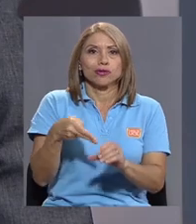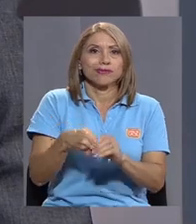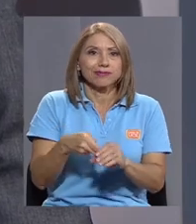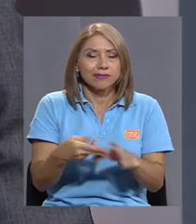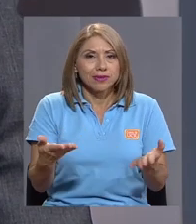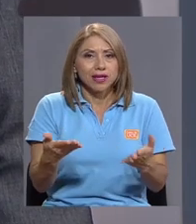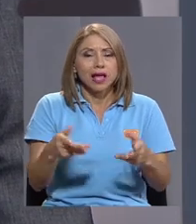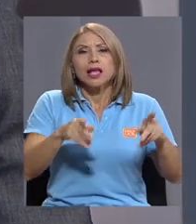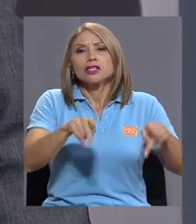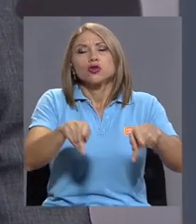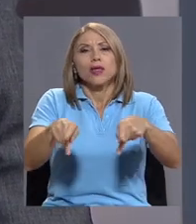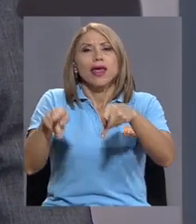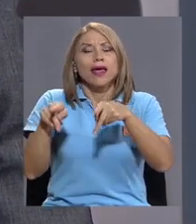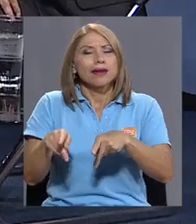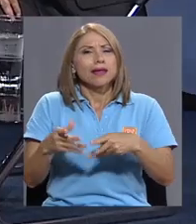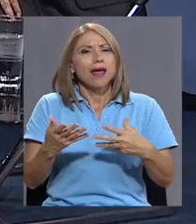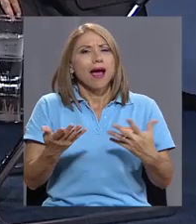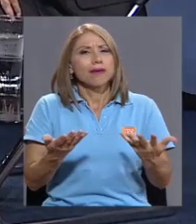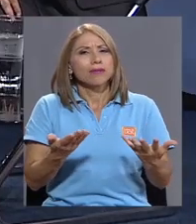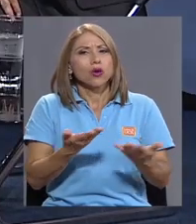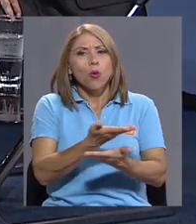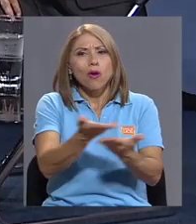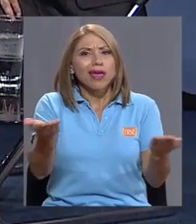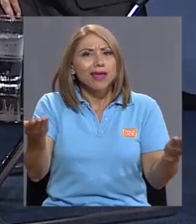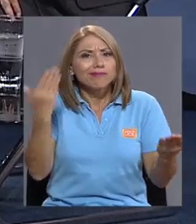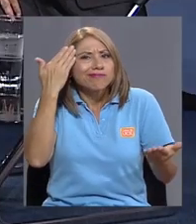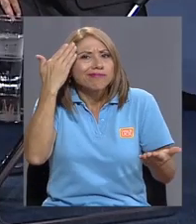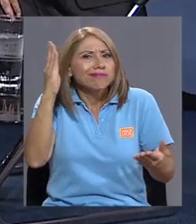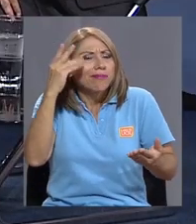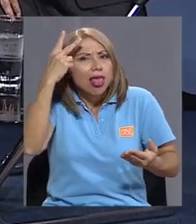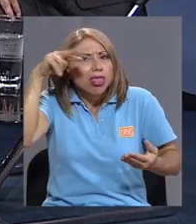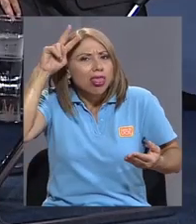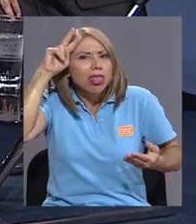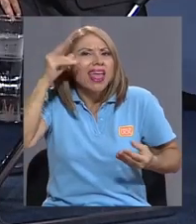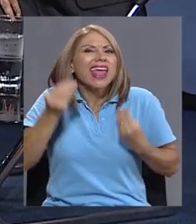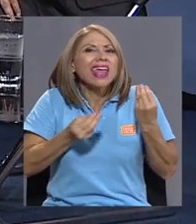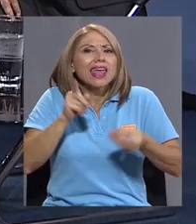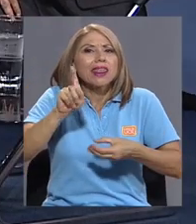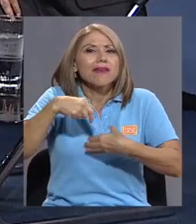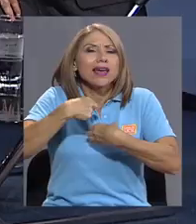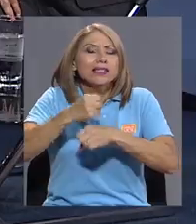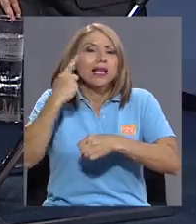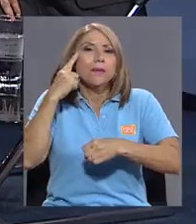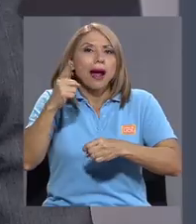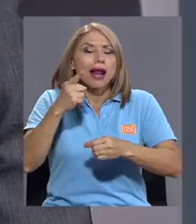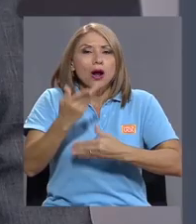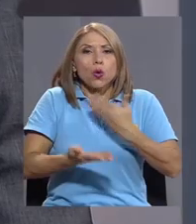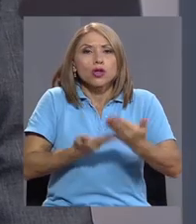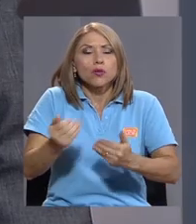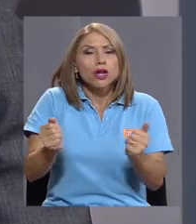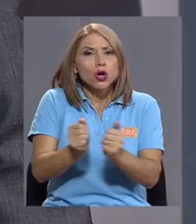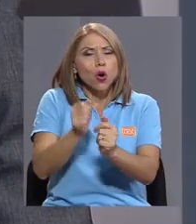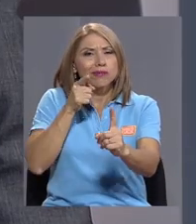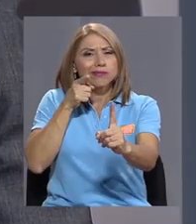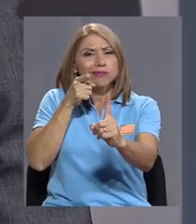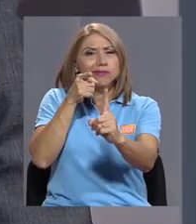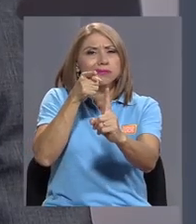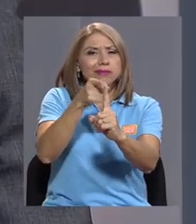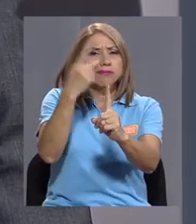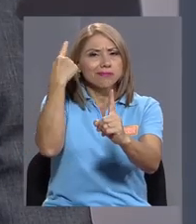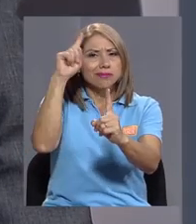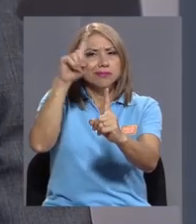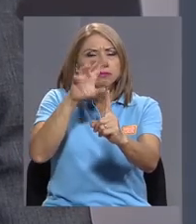La ciudadanía, digamos, como que está... Tiene desconocimiento de qué es lo que debe hacer para contribuir con esta meta. Sí, Jorge, muy importante.